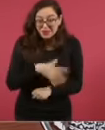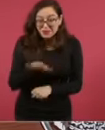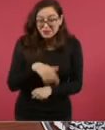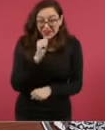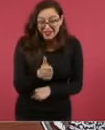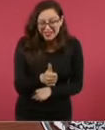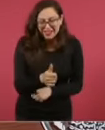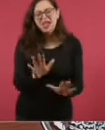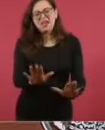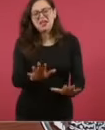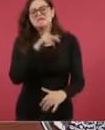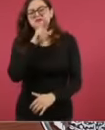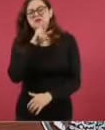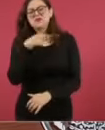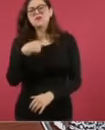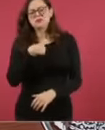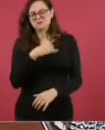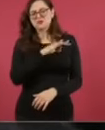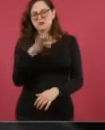Entonces, lo vamos a dar a conocer.